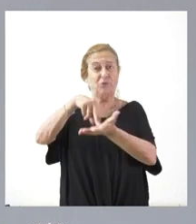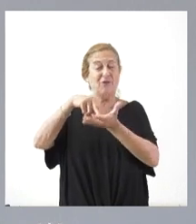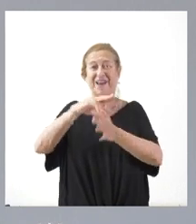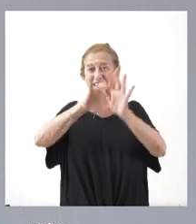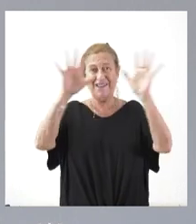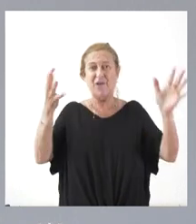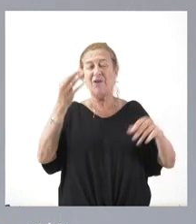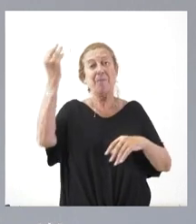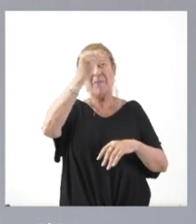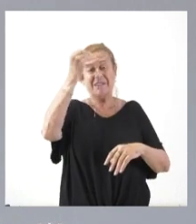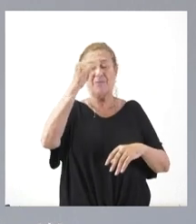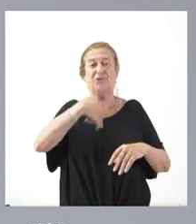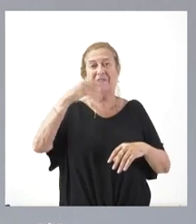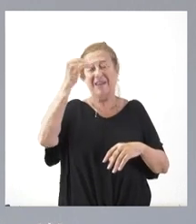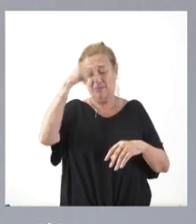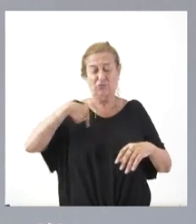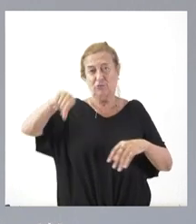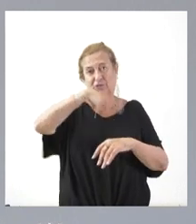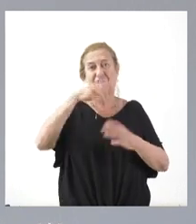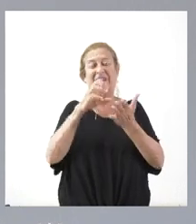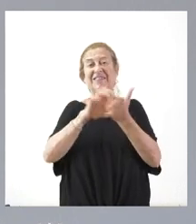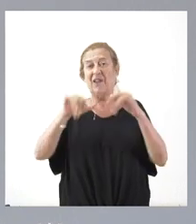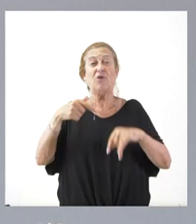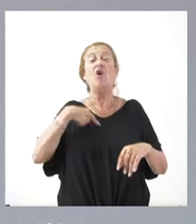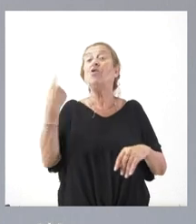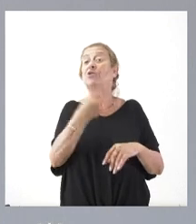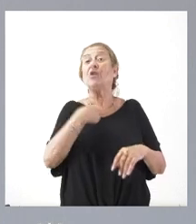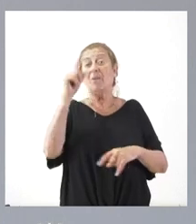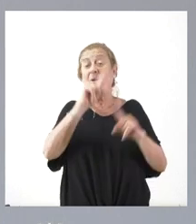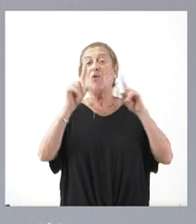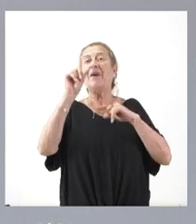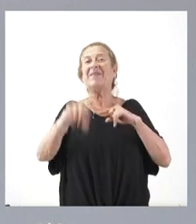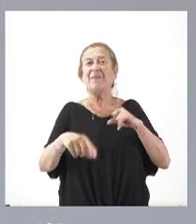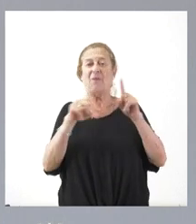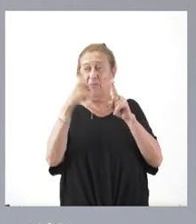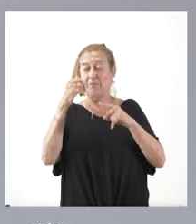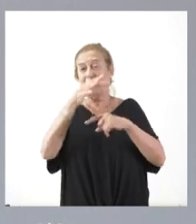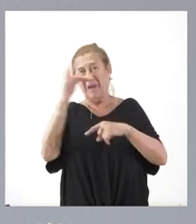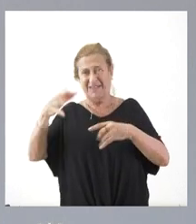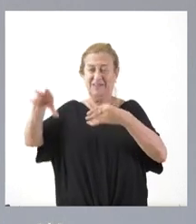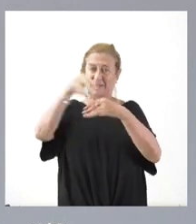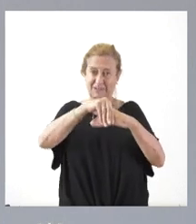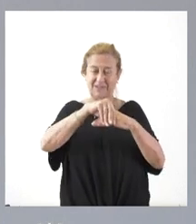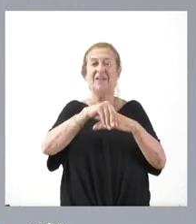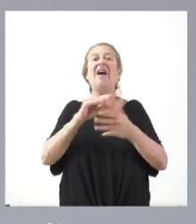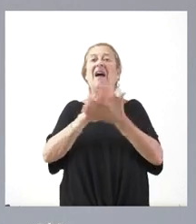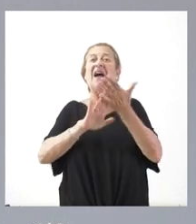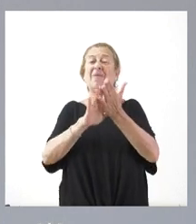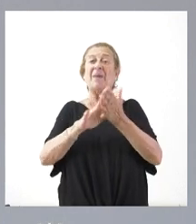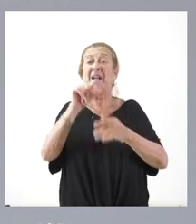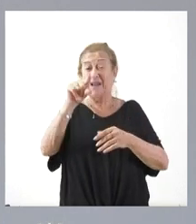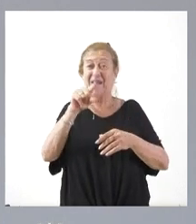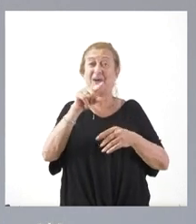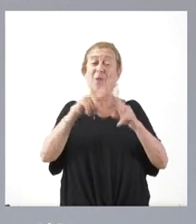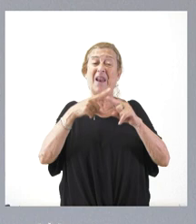pensamos y qué queremos en nuestra comunidad autónoma. A nosotros lo que nos preocupa también es un elemento adicional. Se hablaba de que aquellos medios con